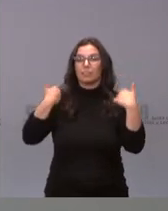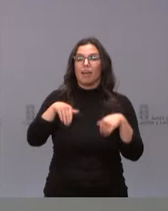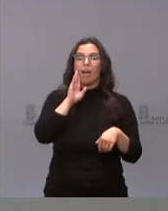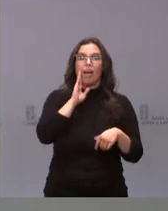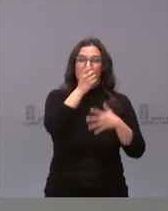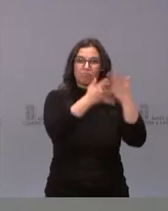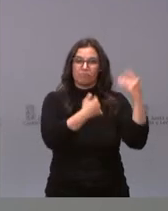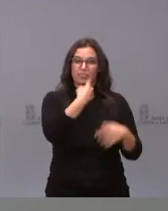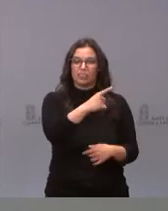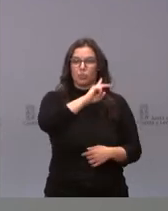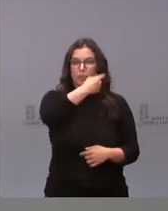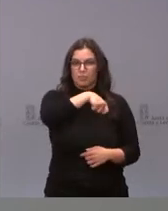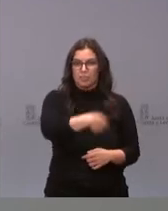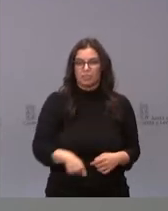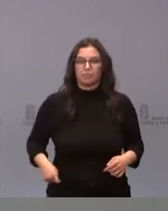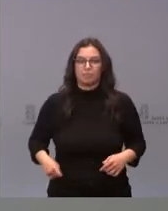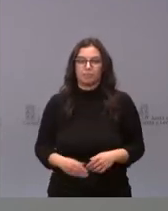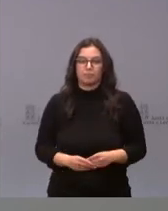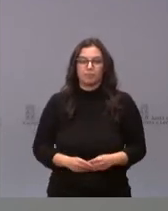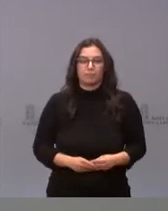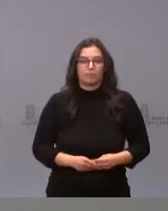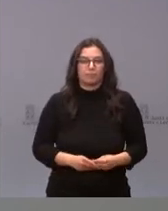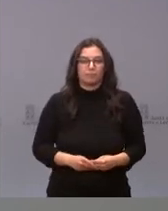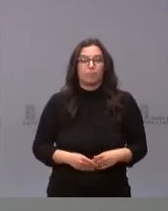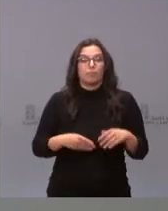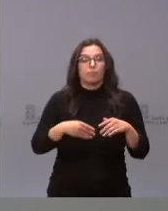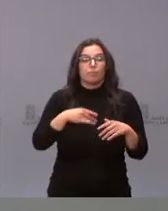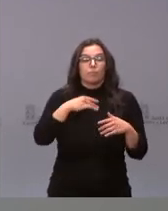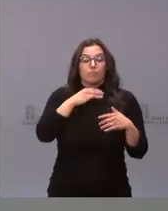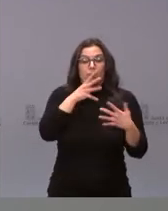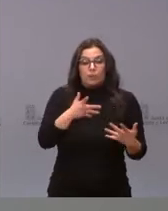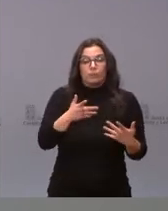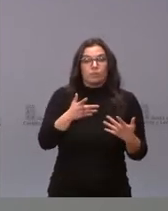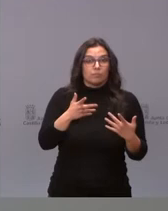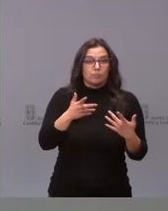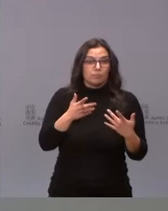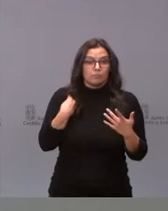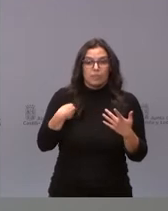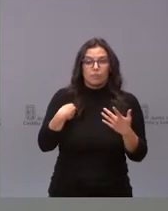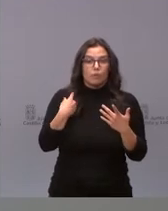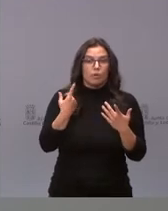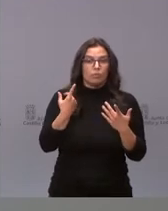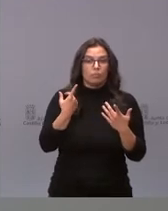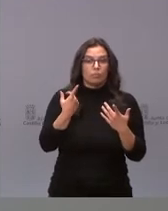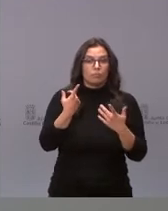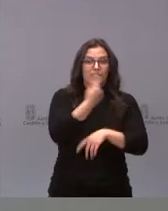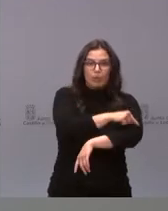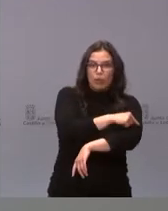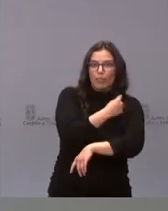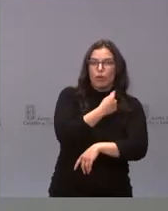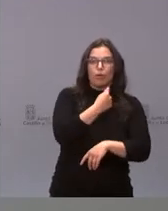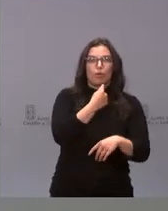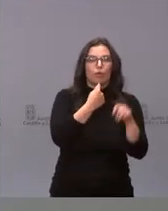el vicepresidente. Seguimos, junto a todas las intervenciones que hacemos de vacunaciones